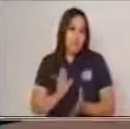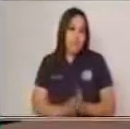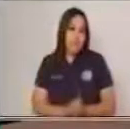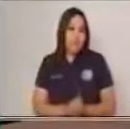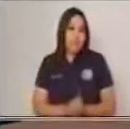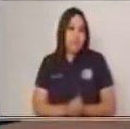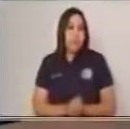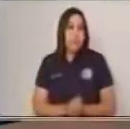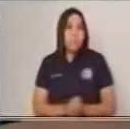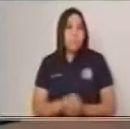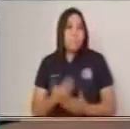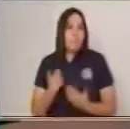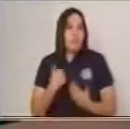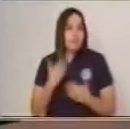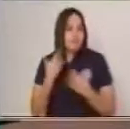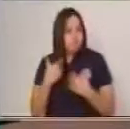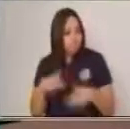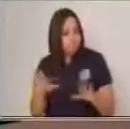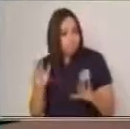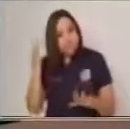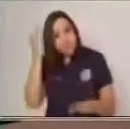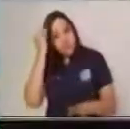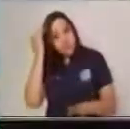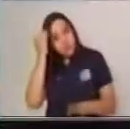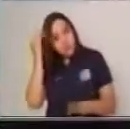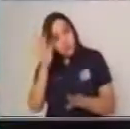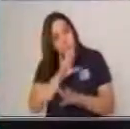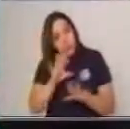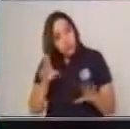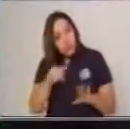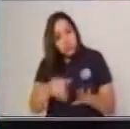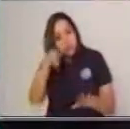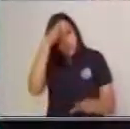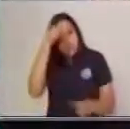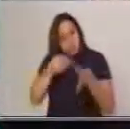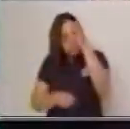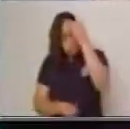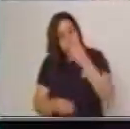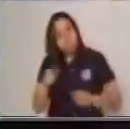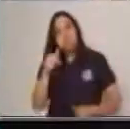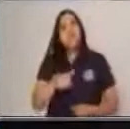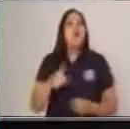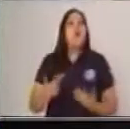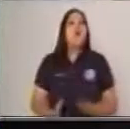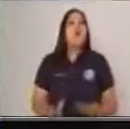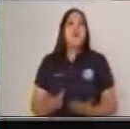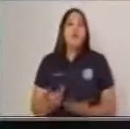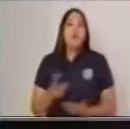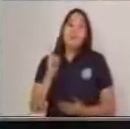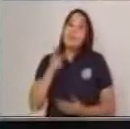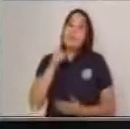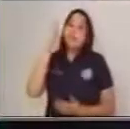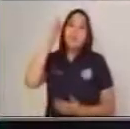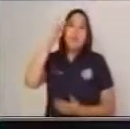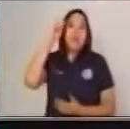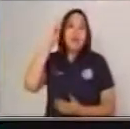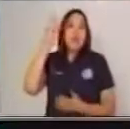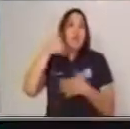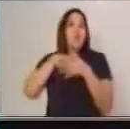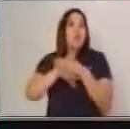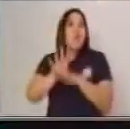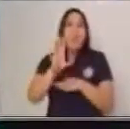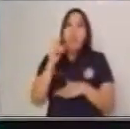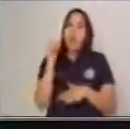Teniendo en cuenta entonces estos conocimientos que acabamos de adquirir el día de hoy, ten presente guardar tus